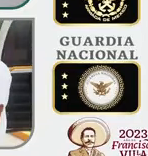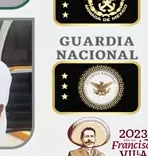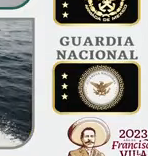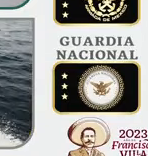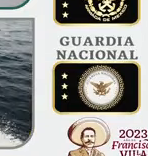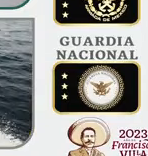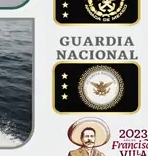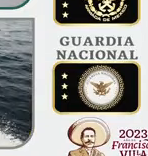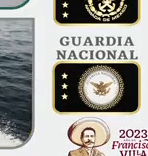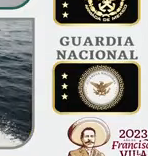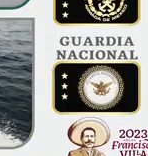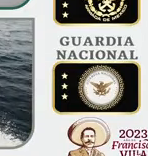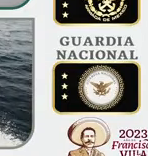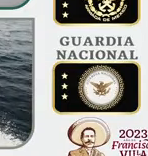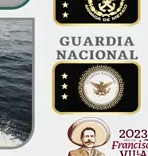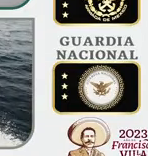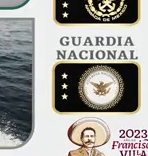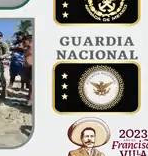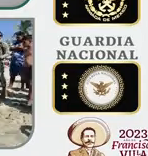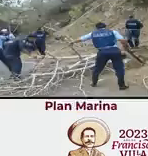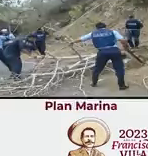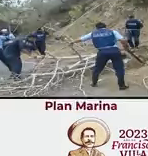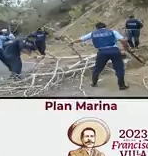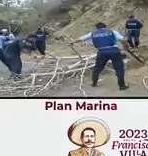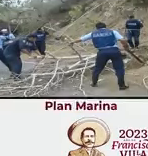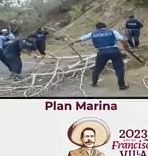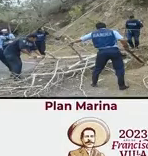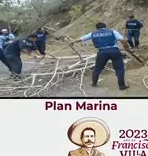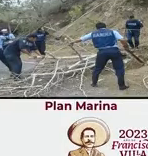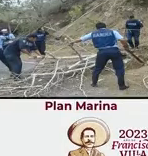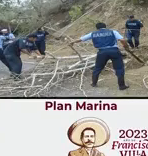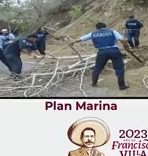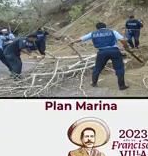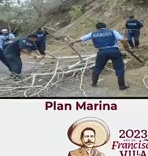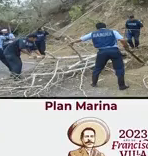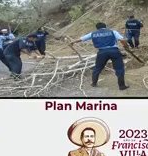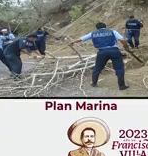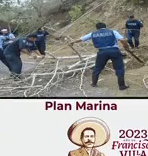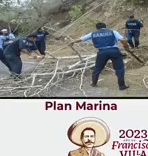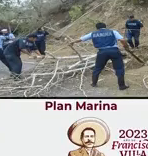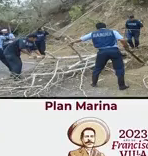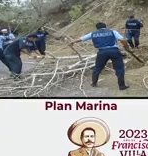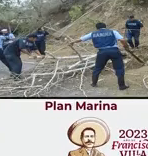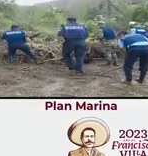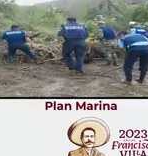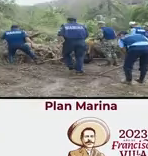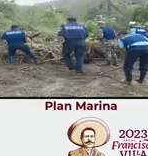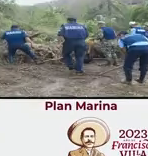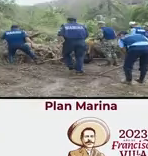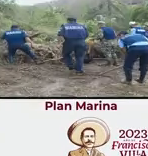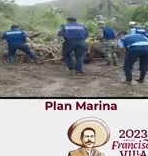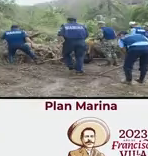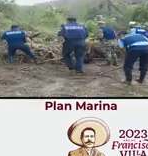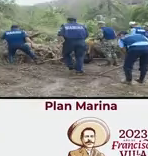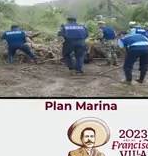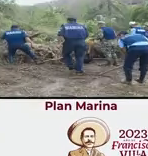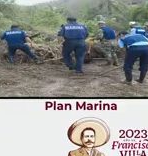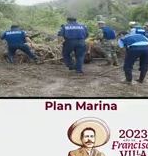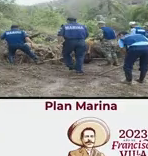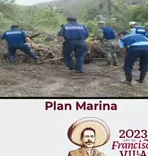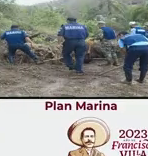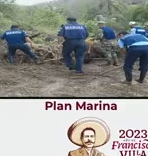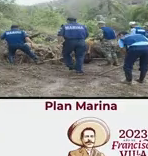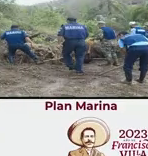Guardia Nacional. En la aplicación del Plan DN-III, Plan Marina y Plan de la Guardia Nacional Asistencia,